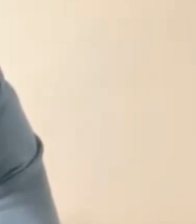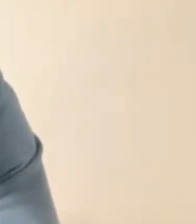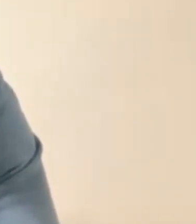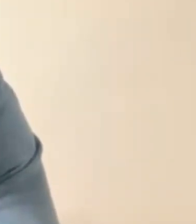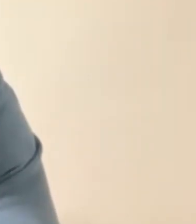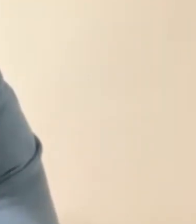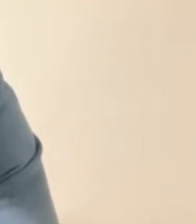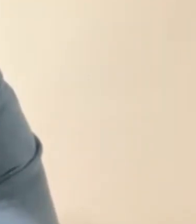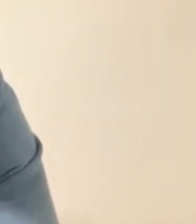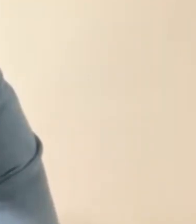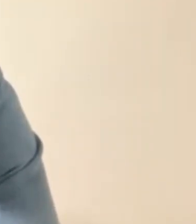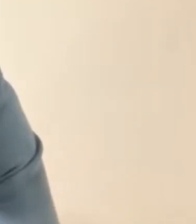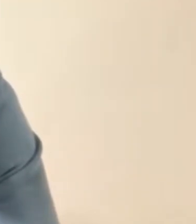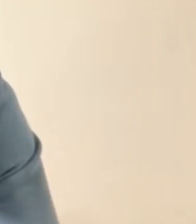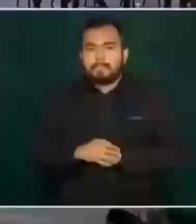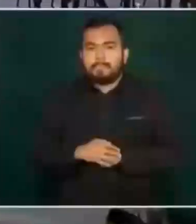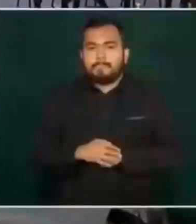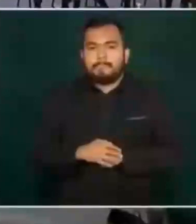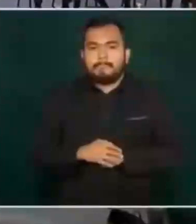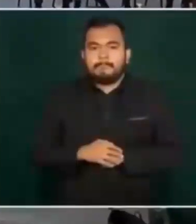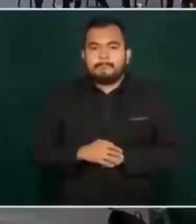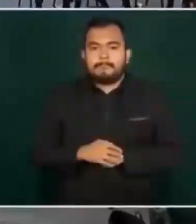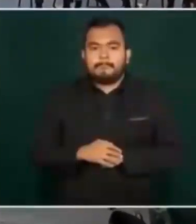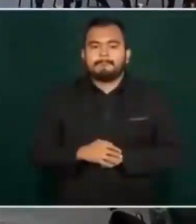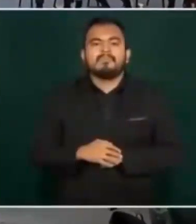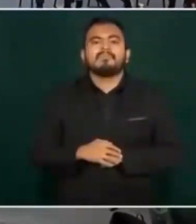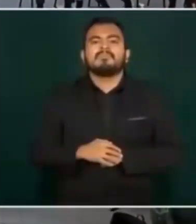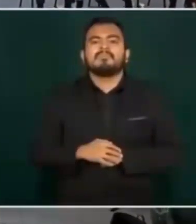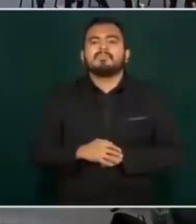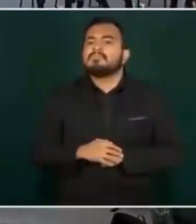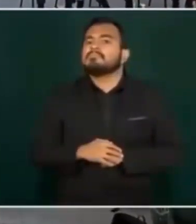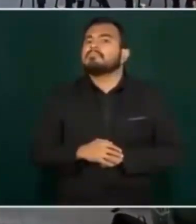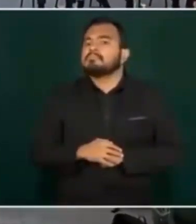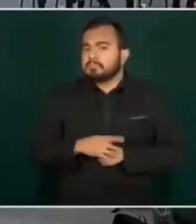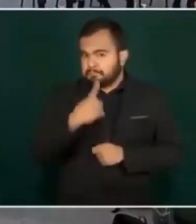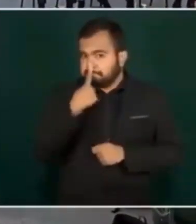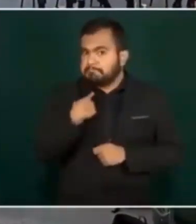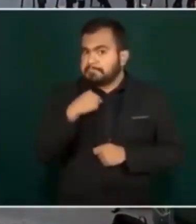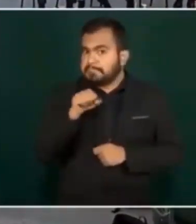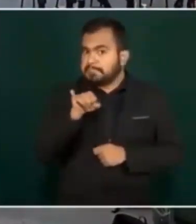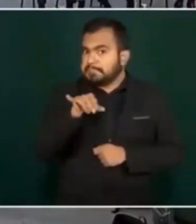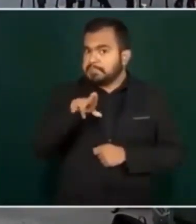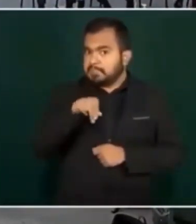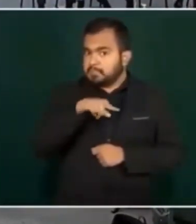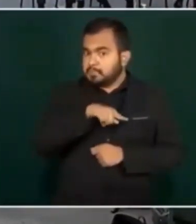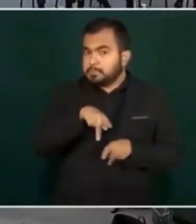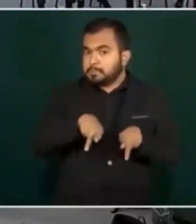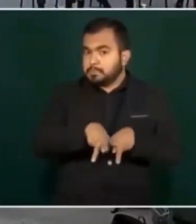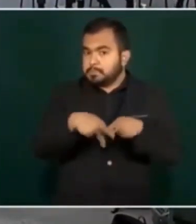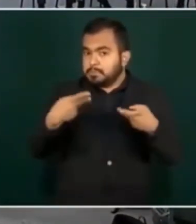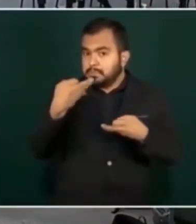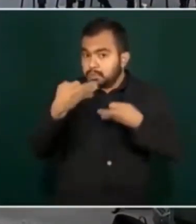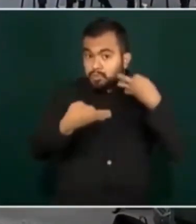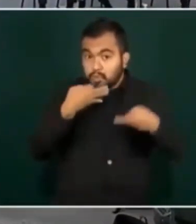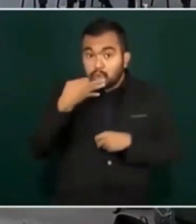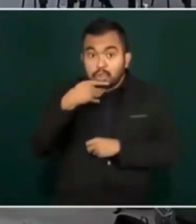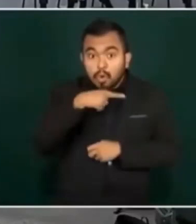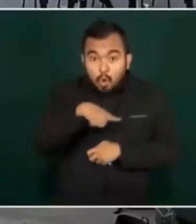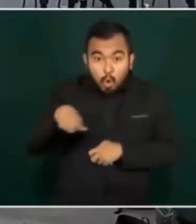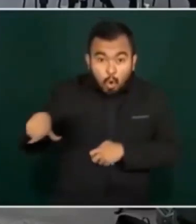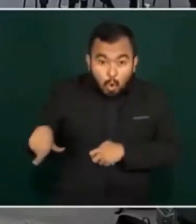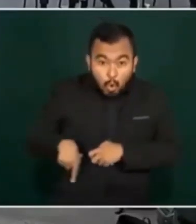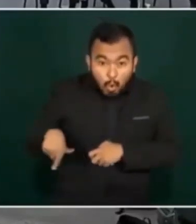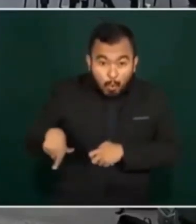José Alfredo y con Manuel. Díganme si no es nota que el gobierno de México